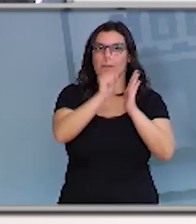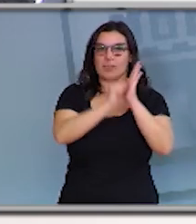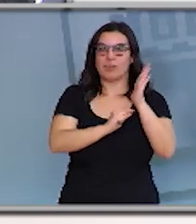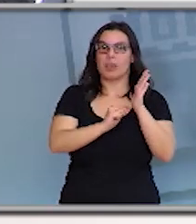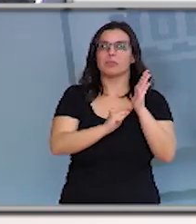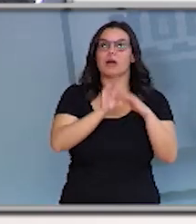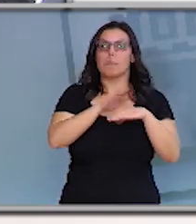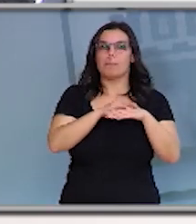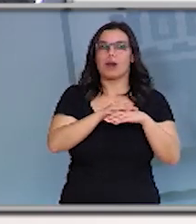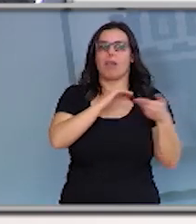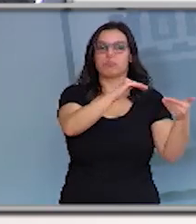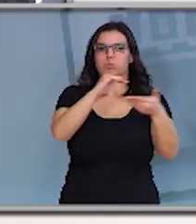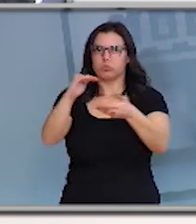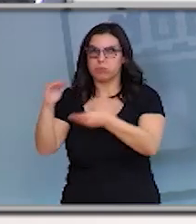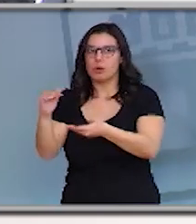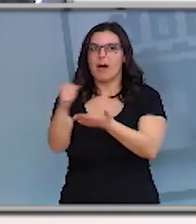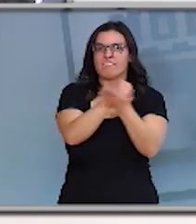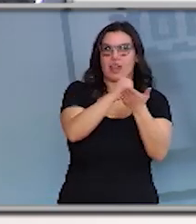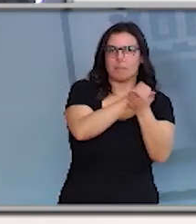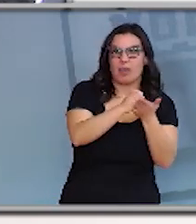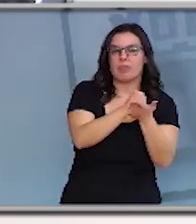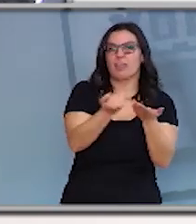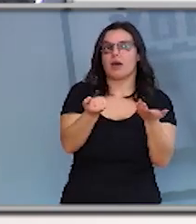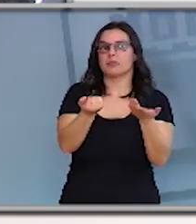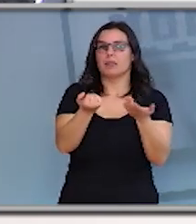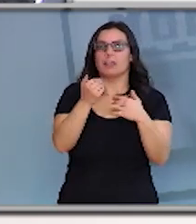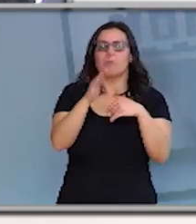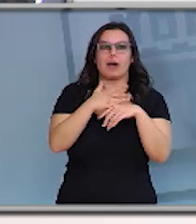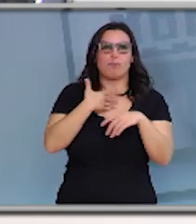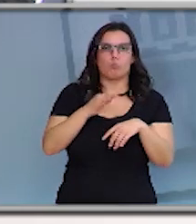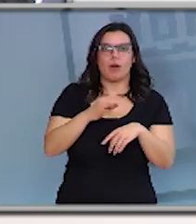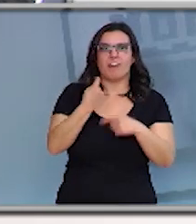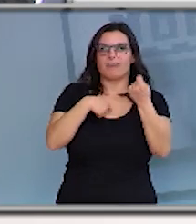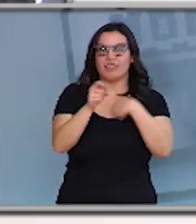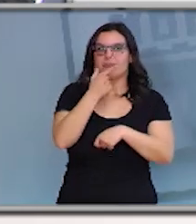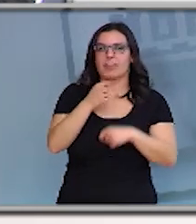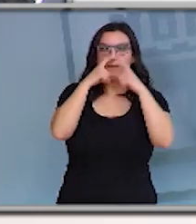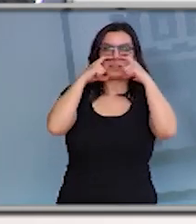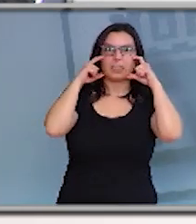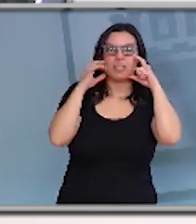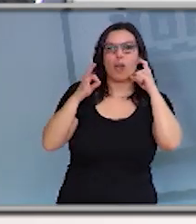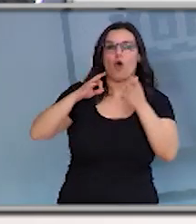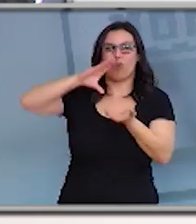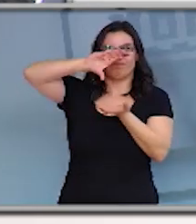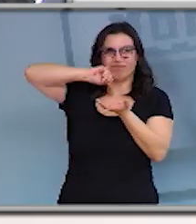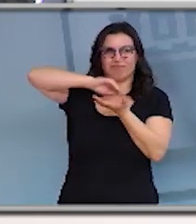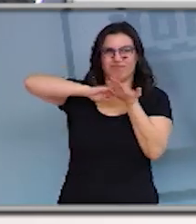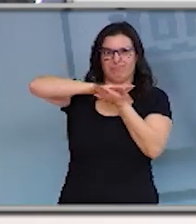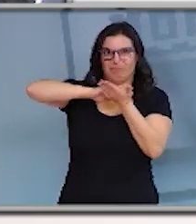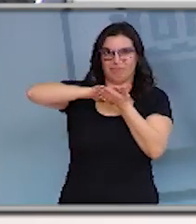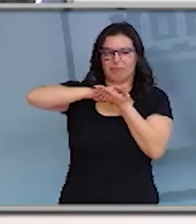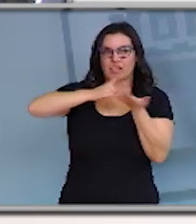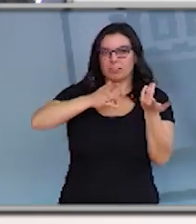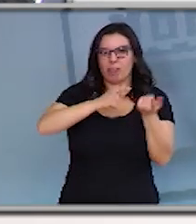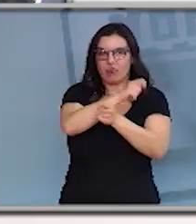farmacias y otros establecimientos de productos como mascarillas o geles hidroalcohólicos de los que ahora carecen para garantizar